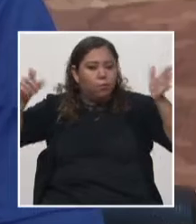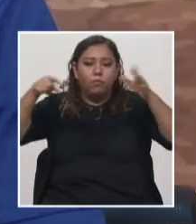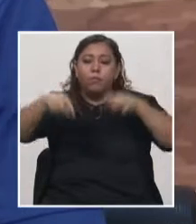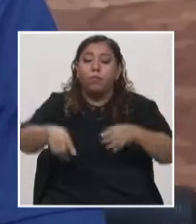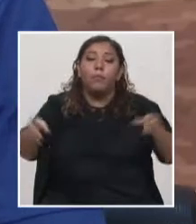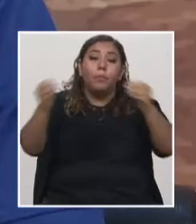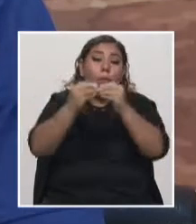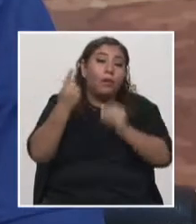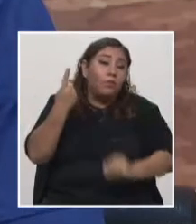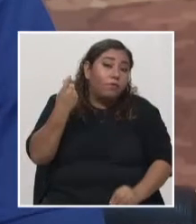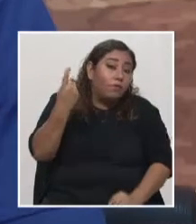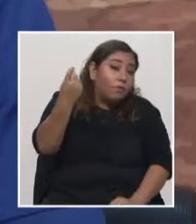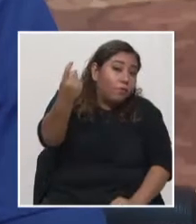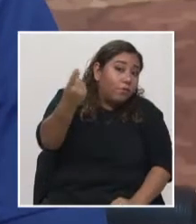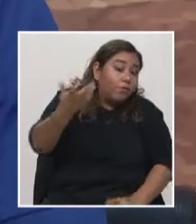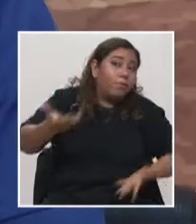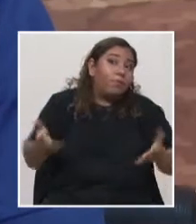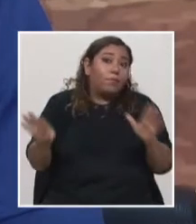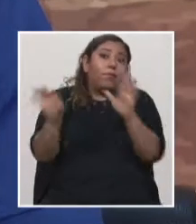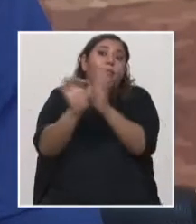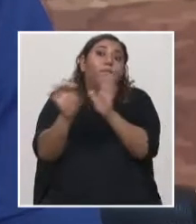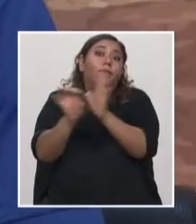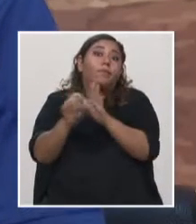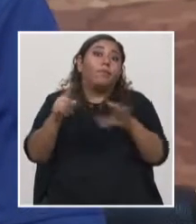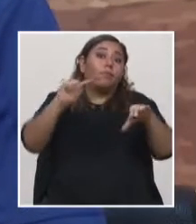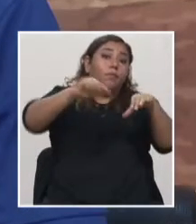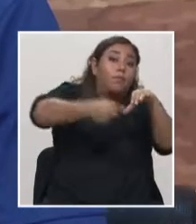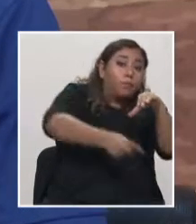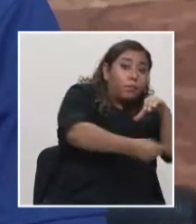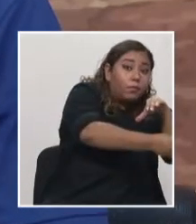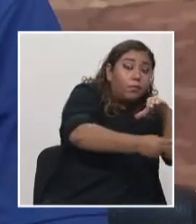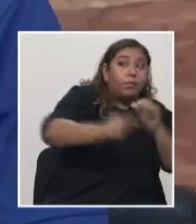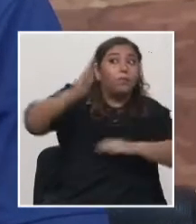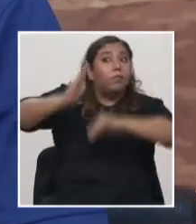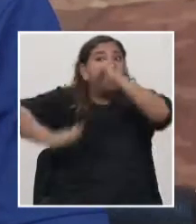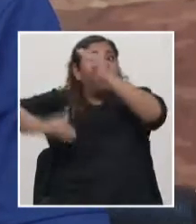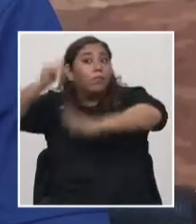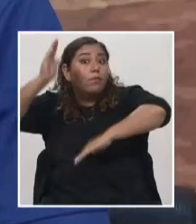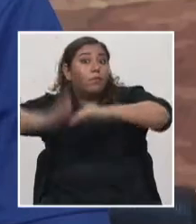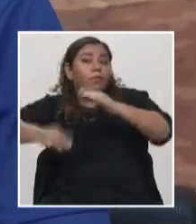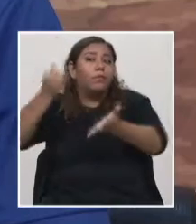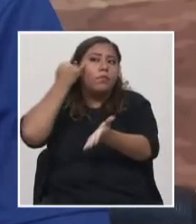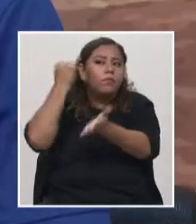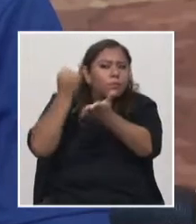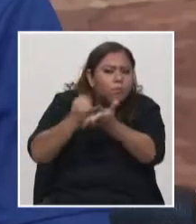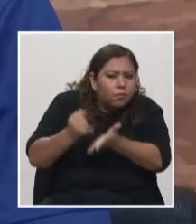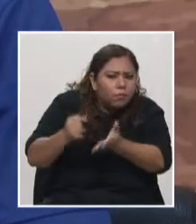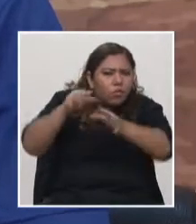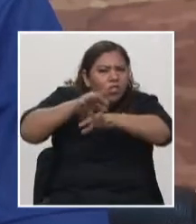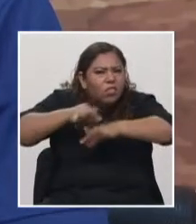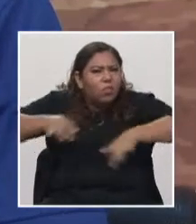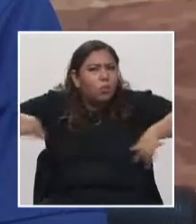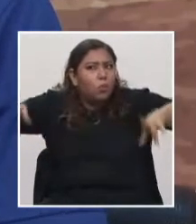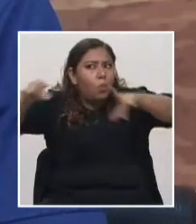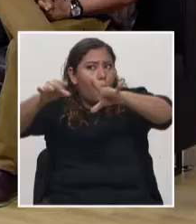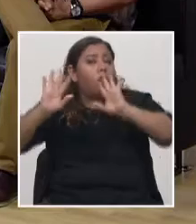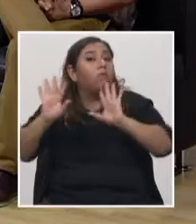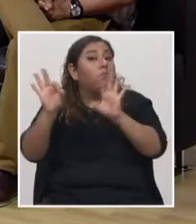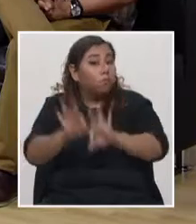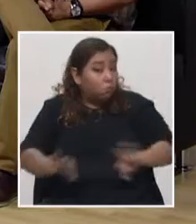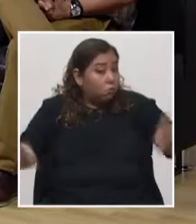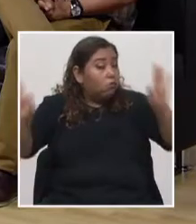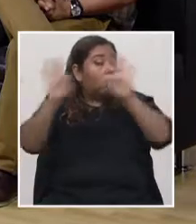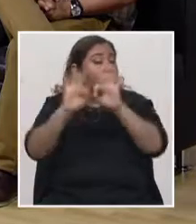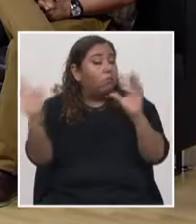parte geológica para los diferentes rubros, tanto para la minería como la parte de la construcción y es de suma importancia. Se